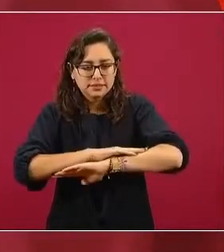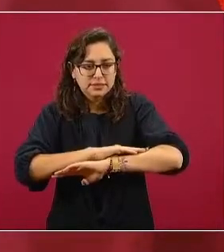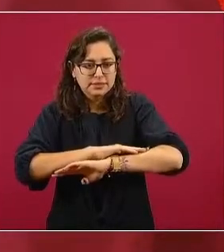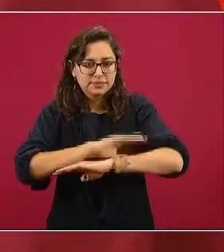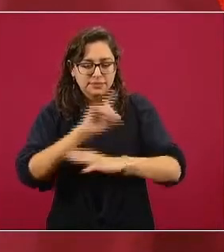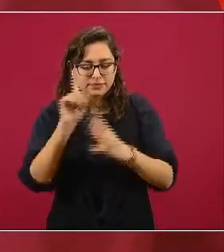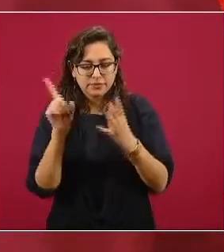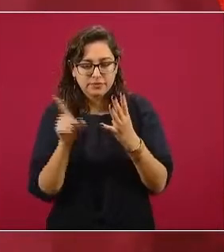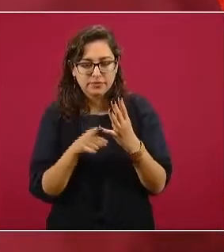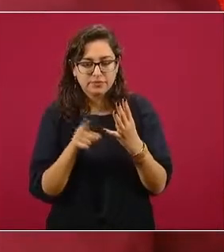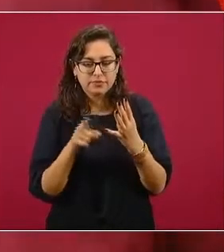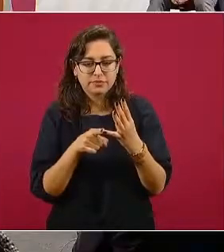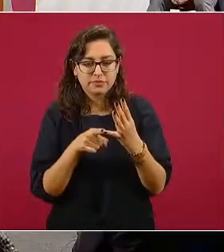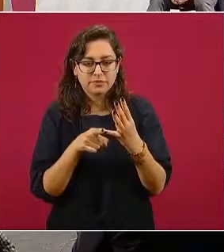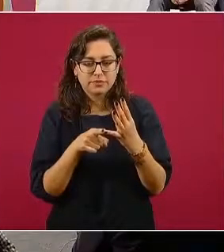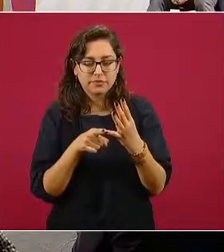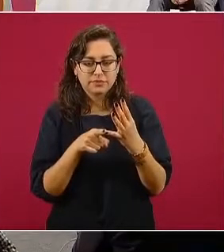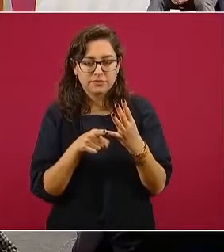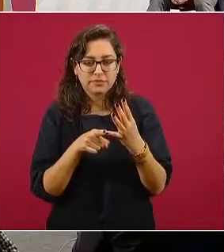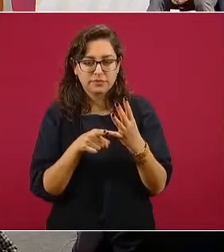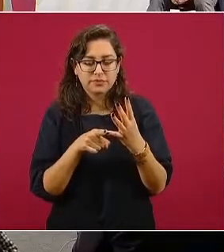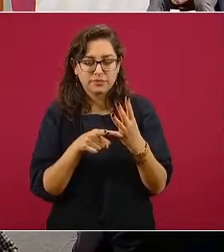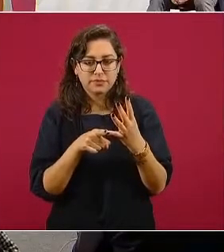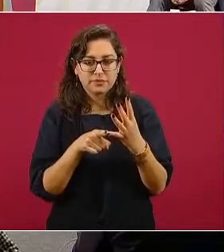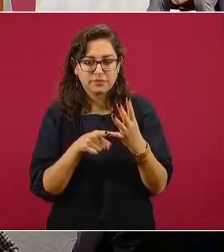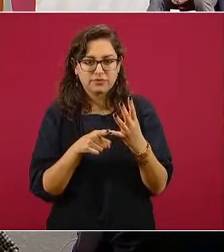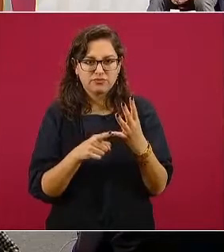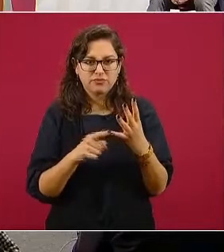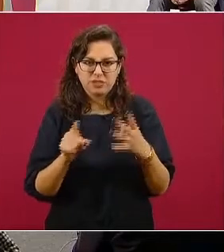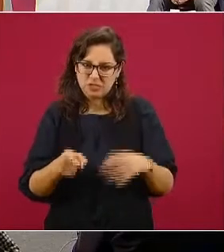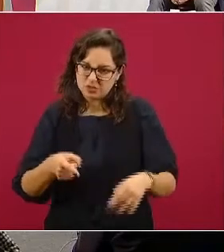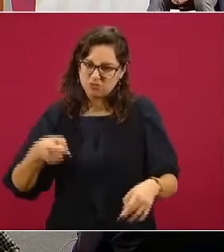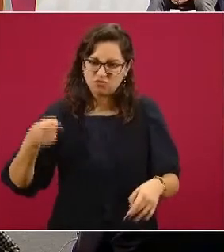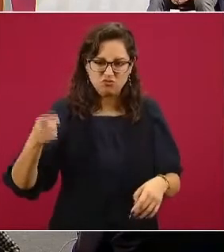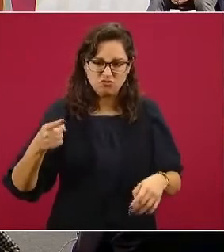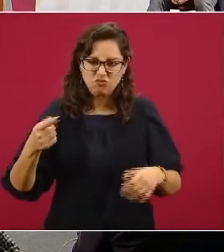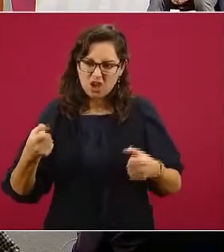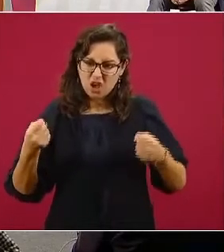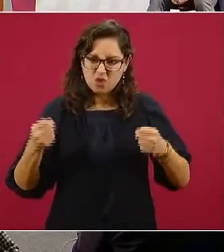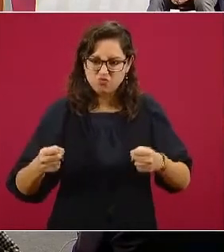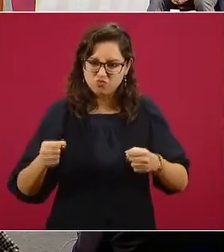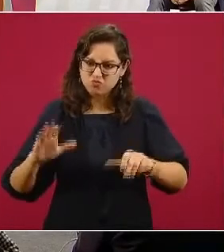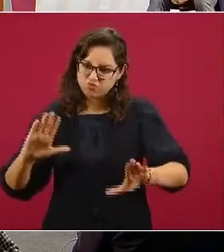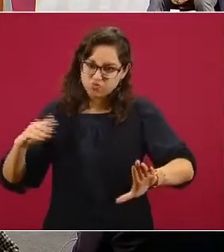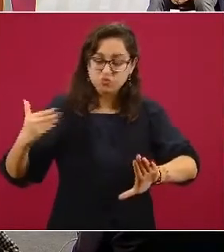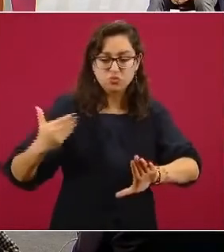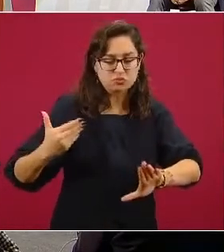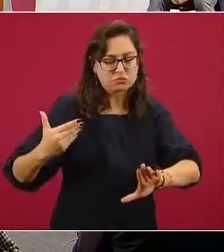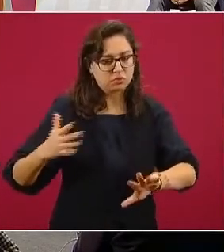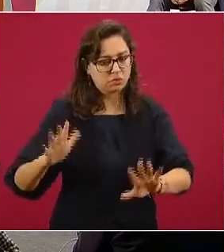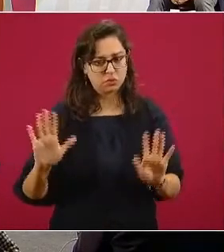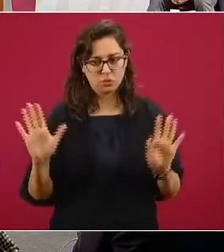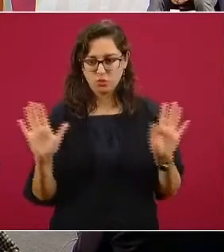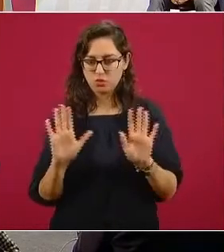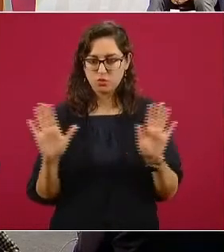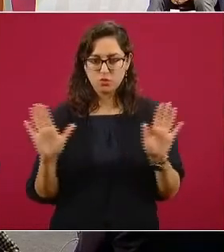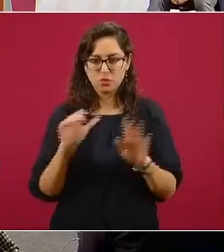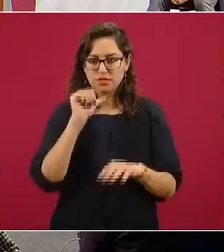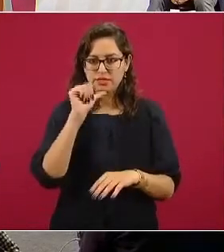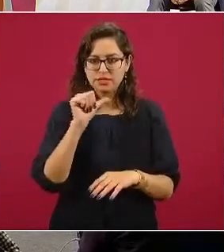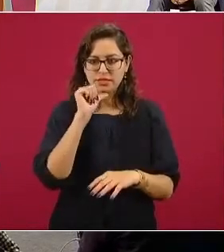la proscripción de la amenaza o el uso de la fuerza en las relaciones internacionales,